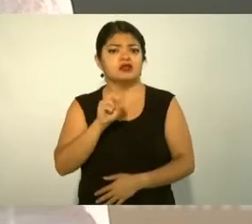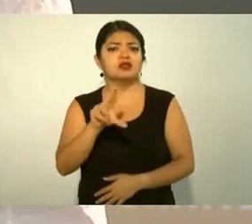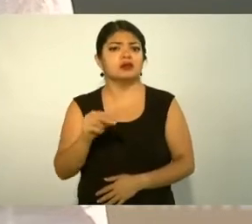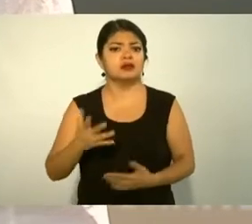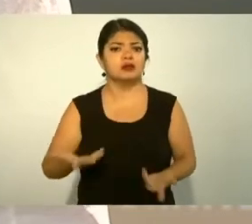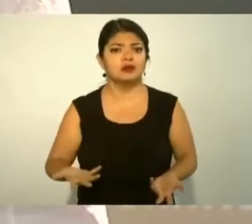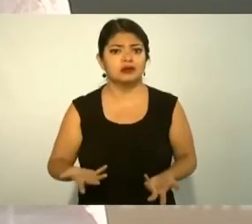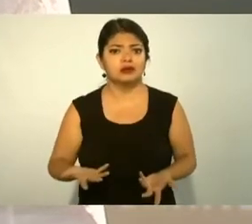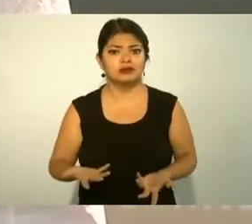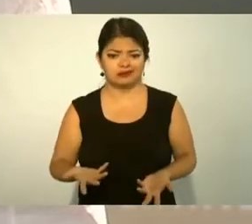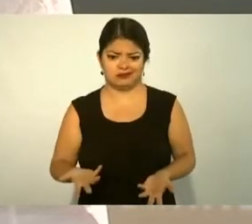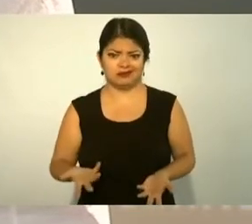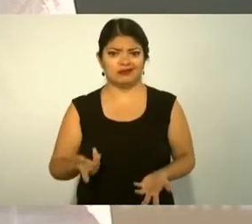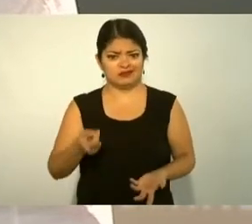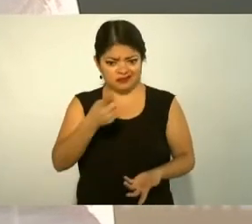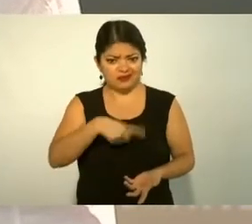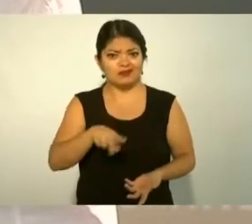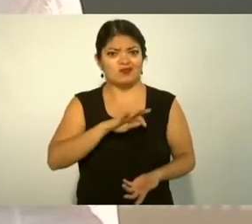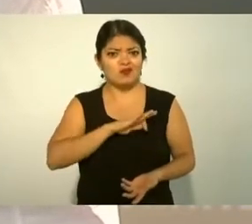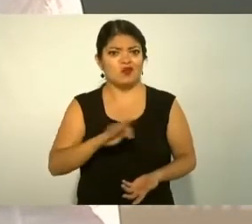que son técnicos